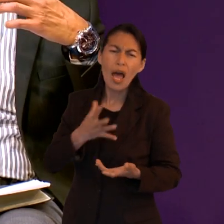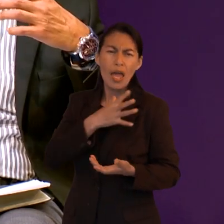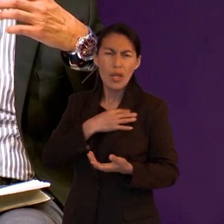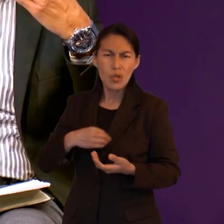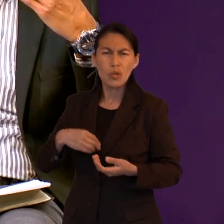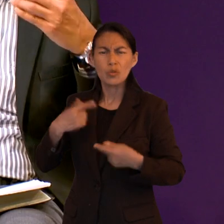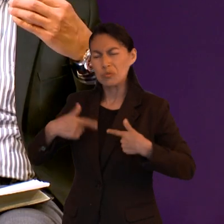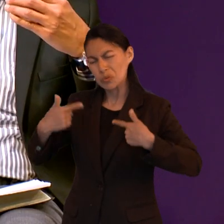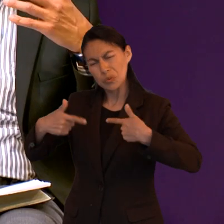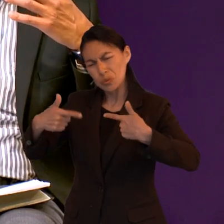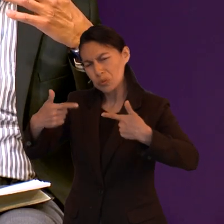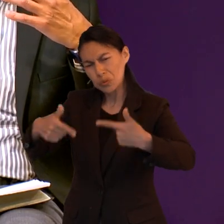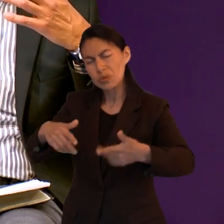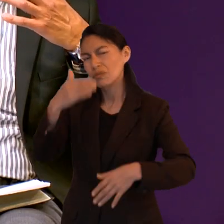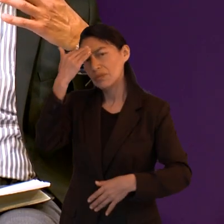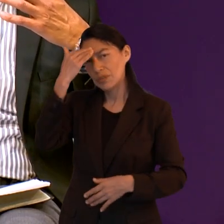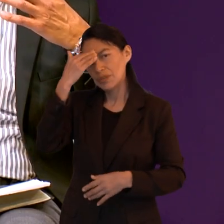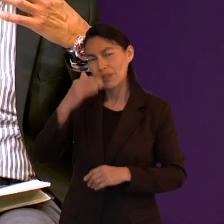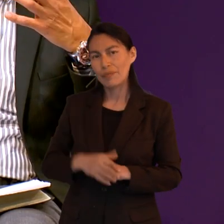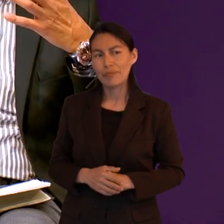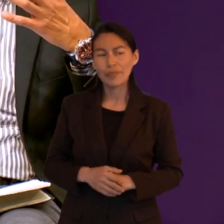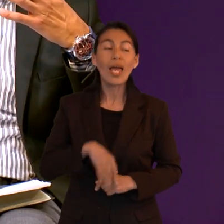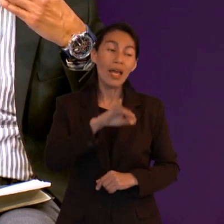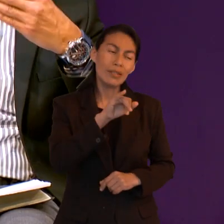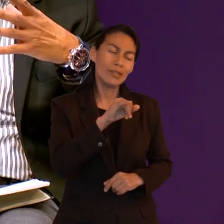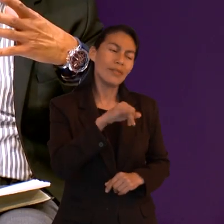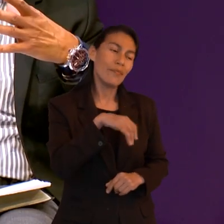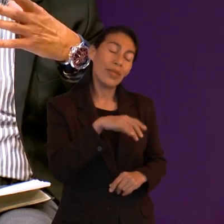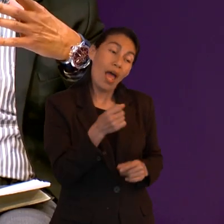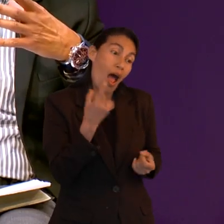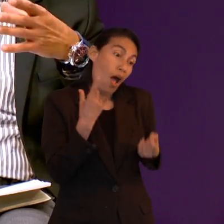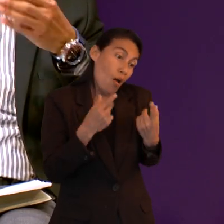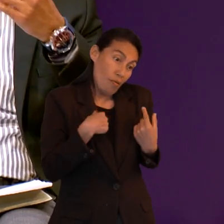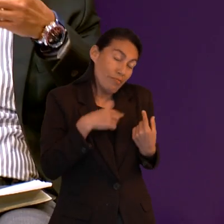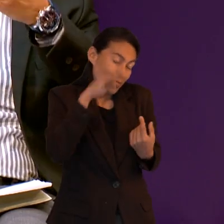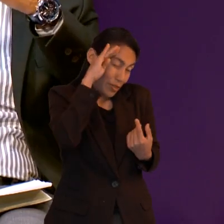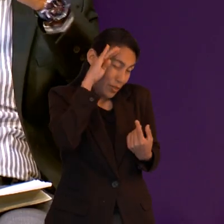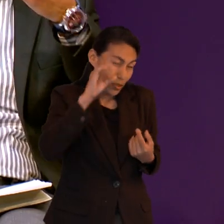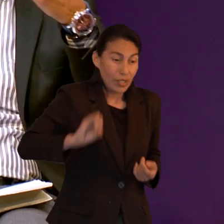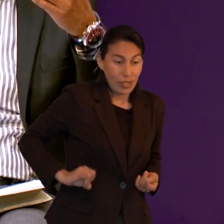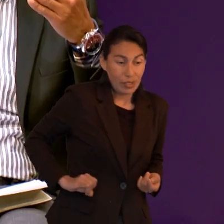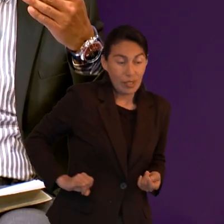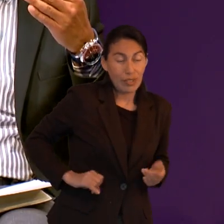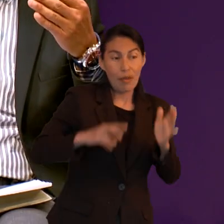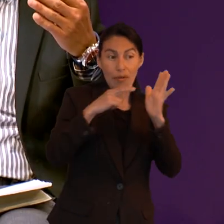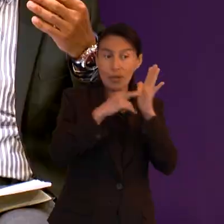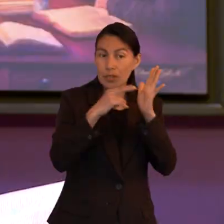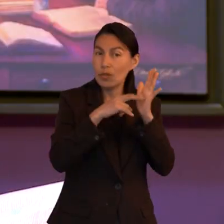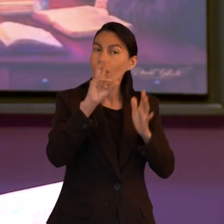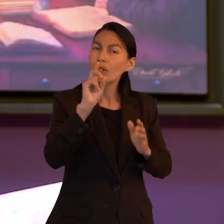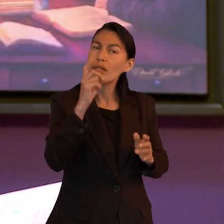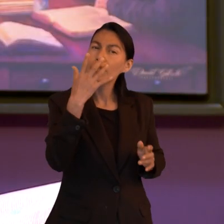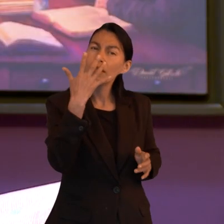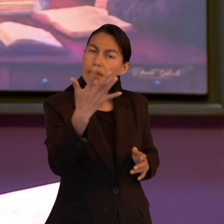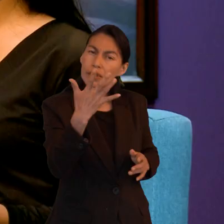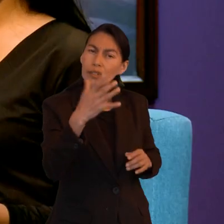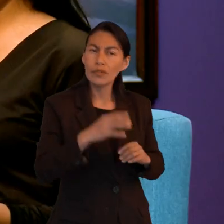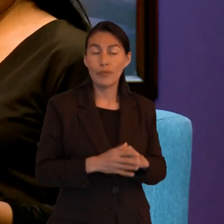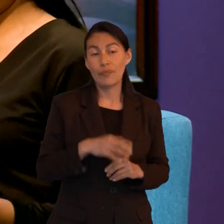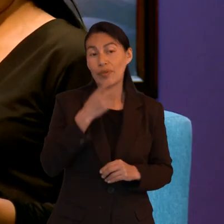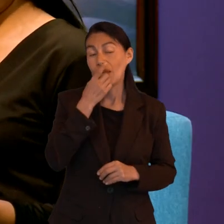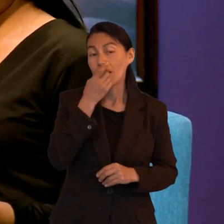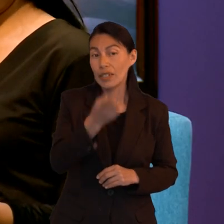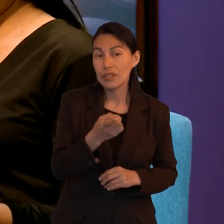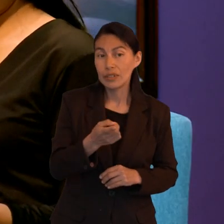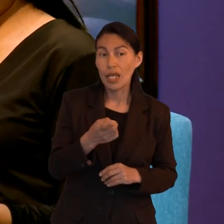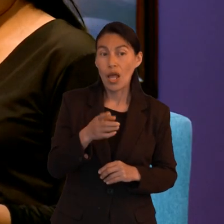conocer como nuestra familia o nuestros nuestra esposa nuestros hijos y así mismo de generación en generación sí y algo que se